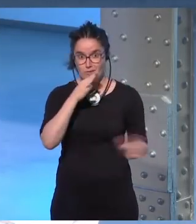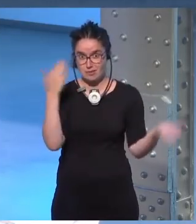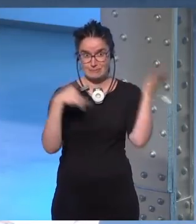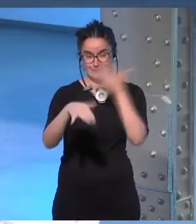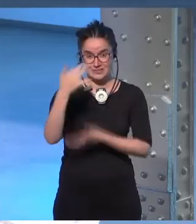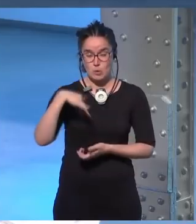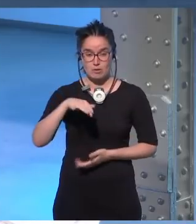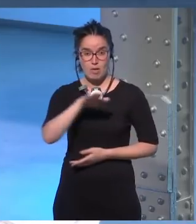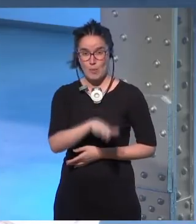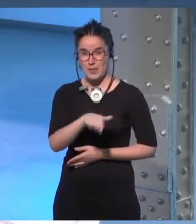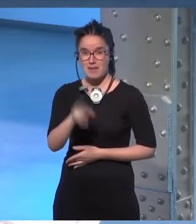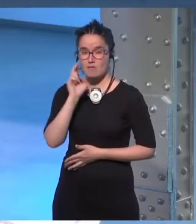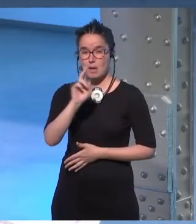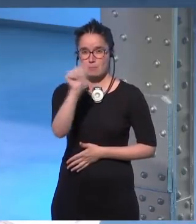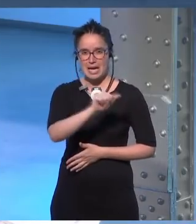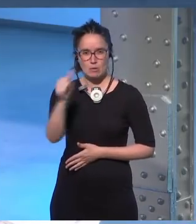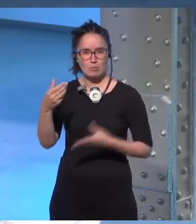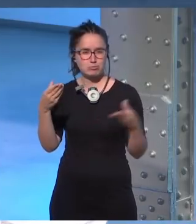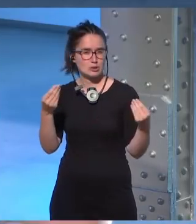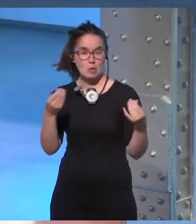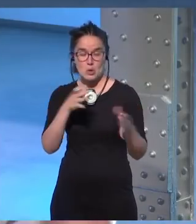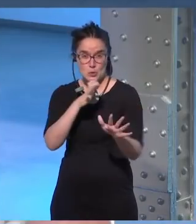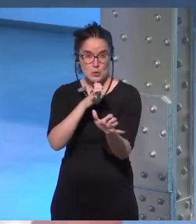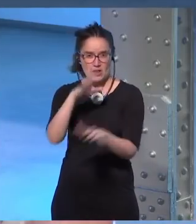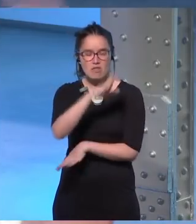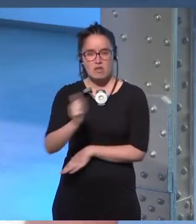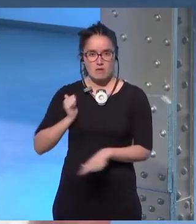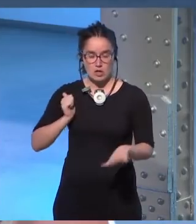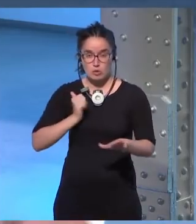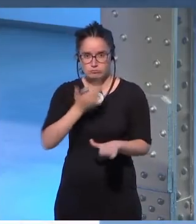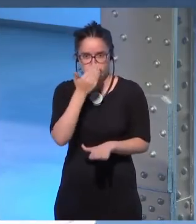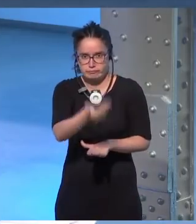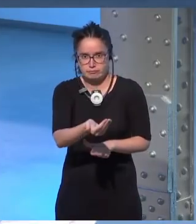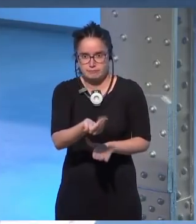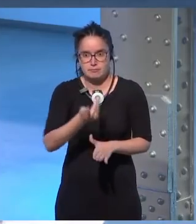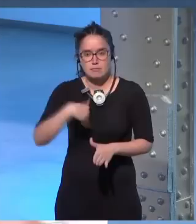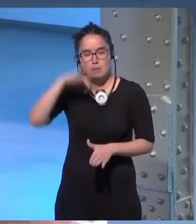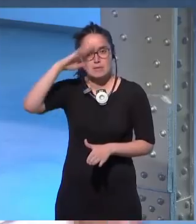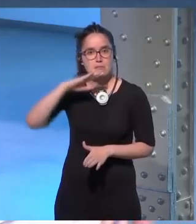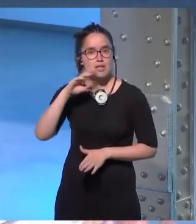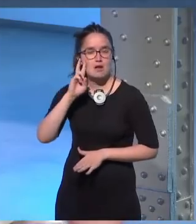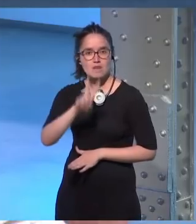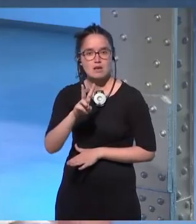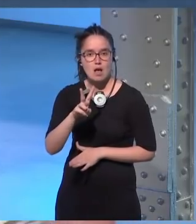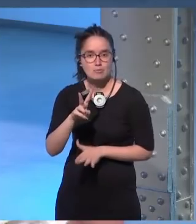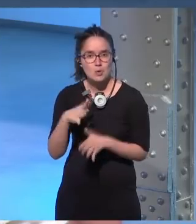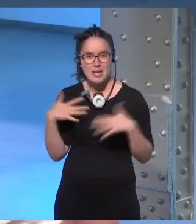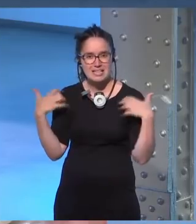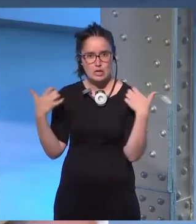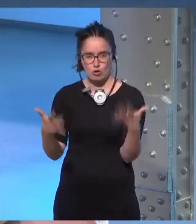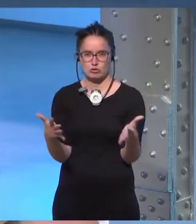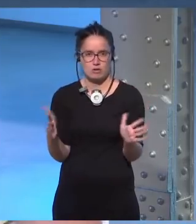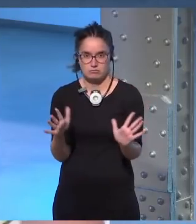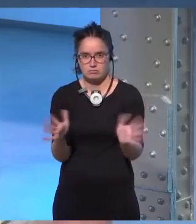Y de niña vi un montón de películas muy chungas de ciencia ficción, la verdad. Mi padre se tragaba lo que le echaran.